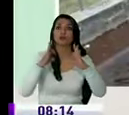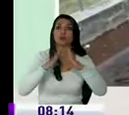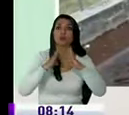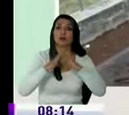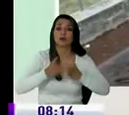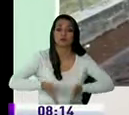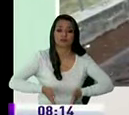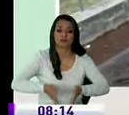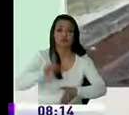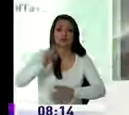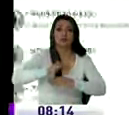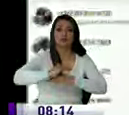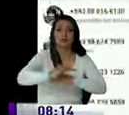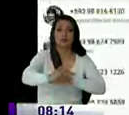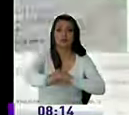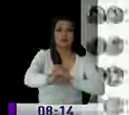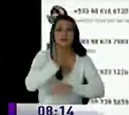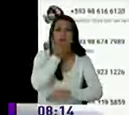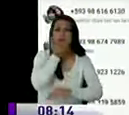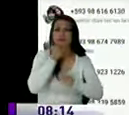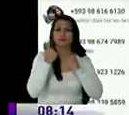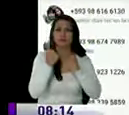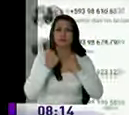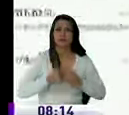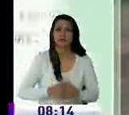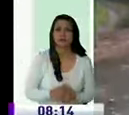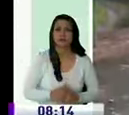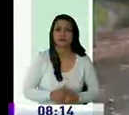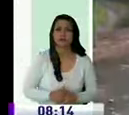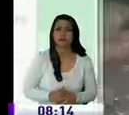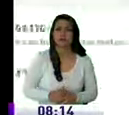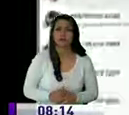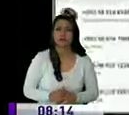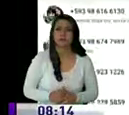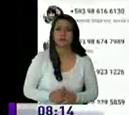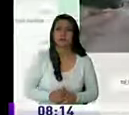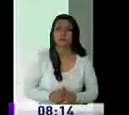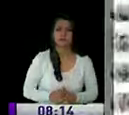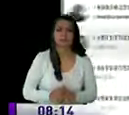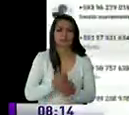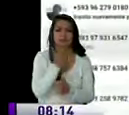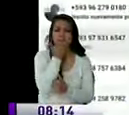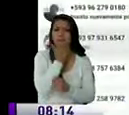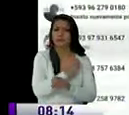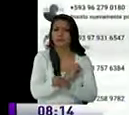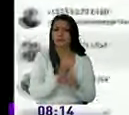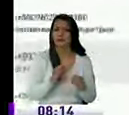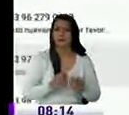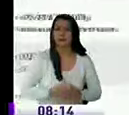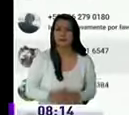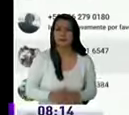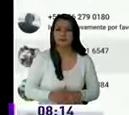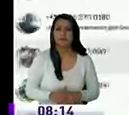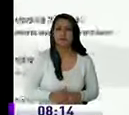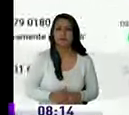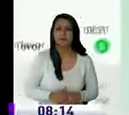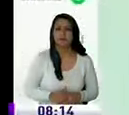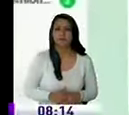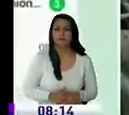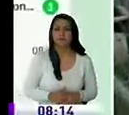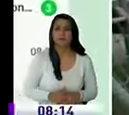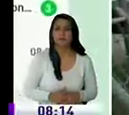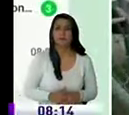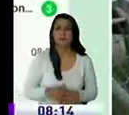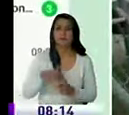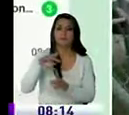y necesitan pavimentación está muy mal estado esto miren realmente mal estado este es un parque que